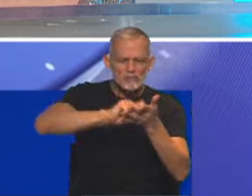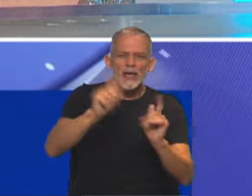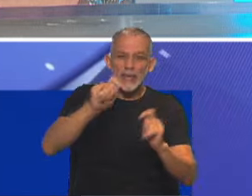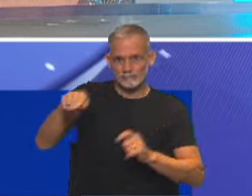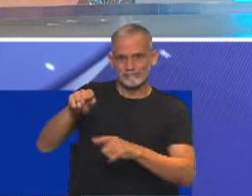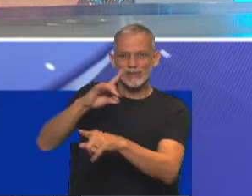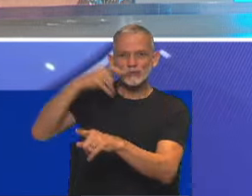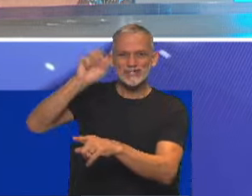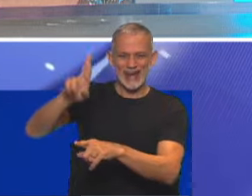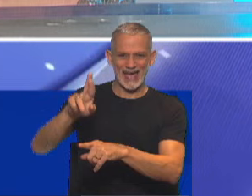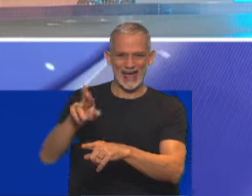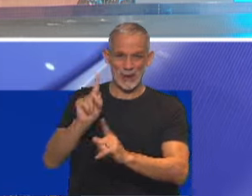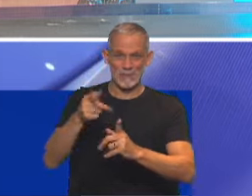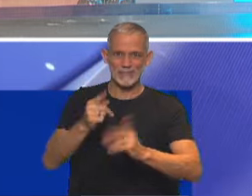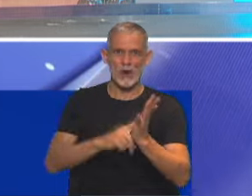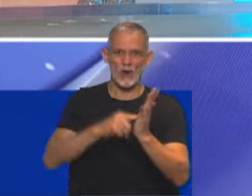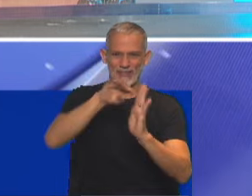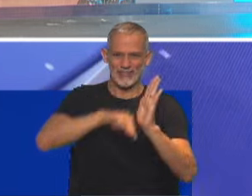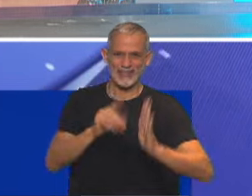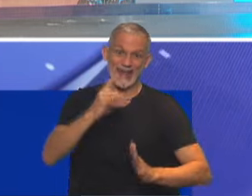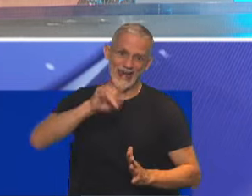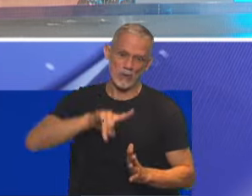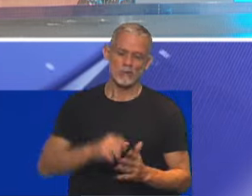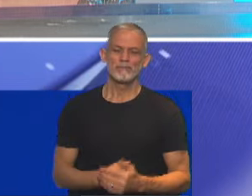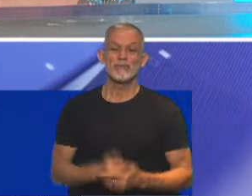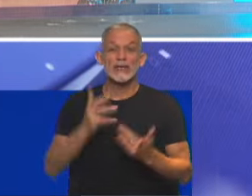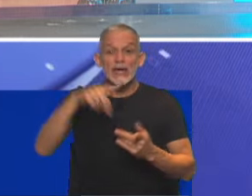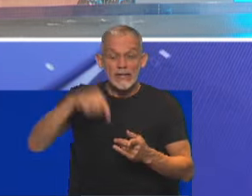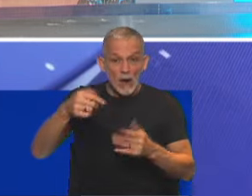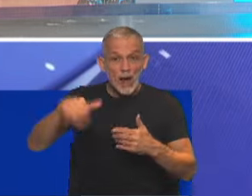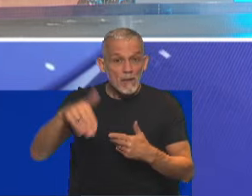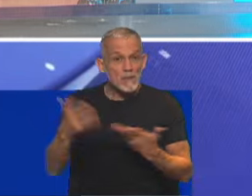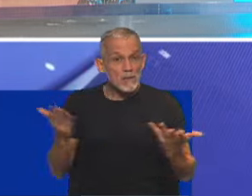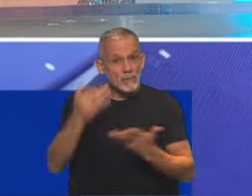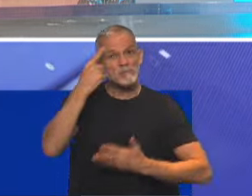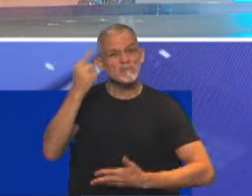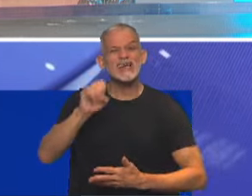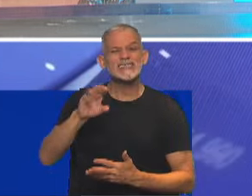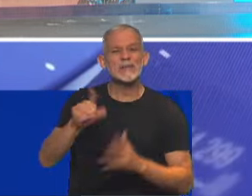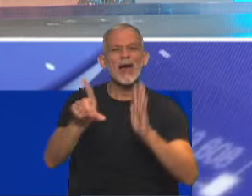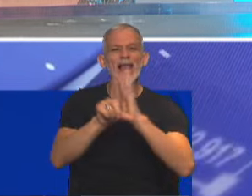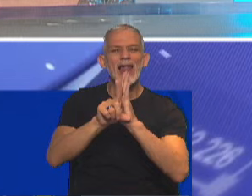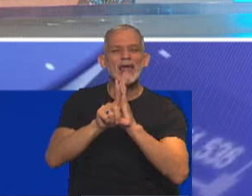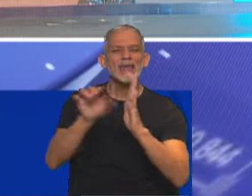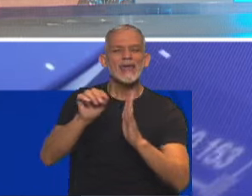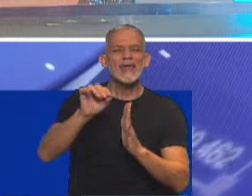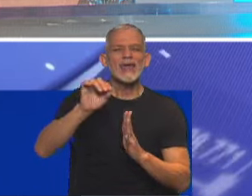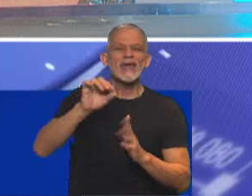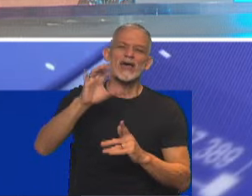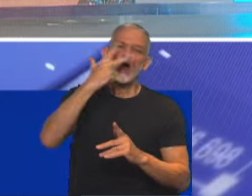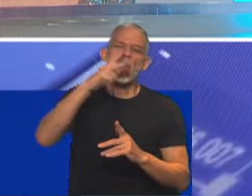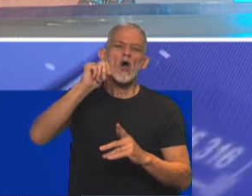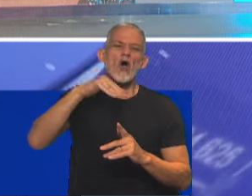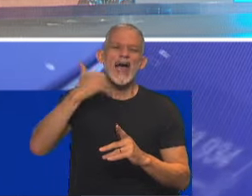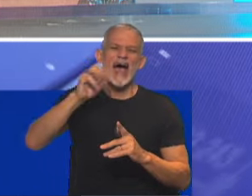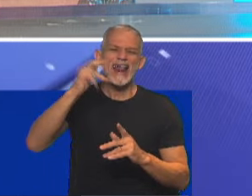7023, y ahora va a llevar adelante una iniciativa que se llama Ley de Ojarascas, así se